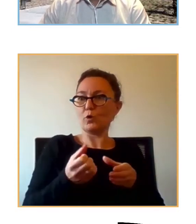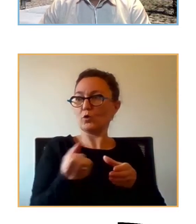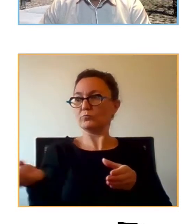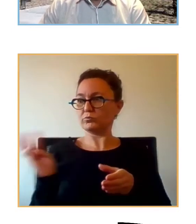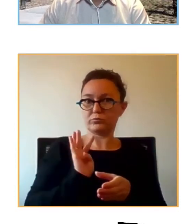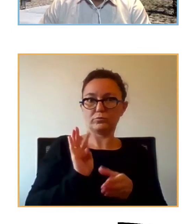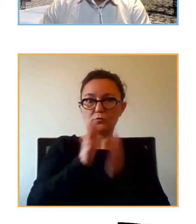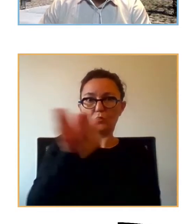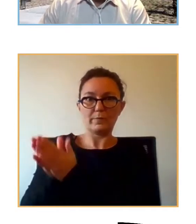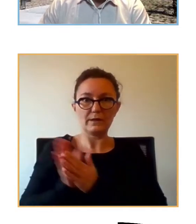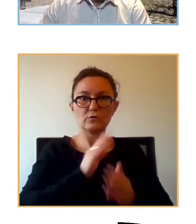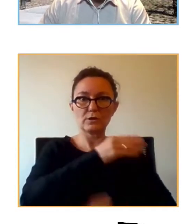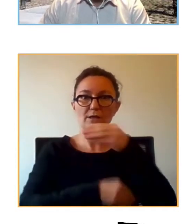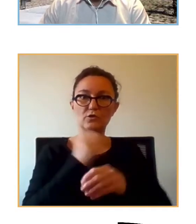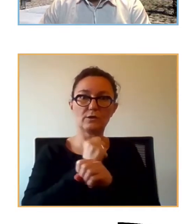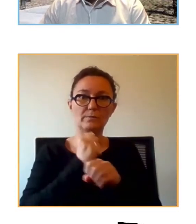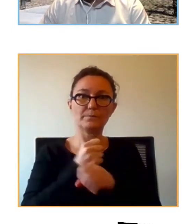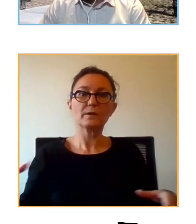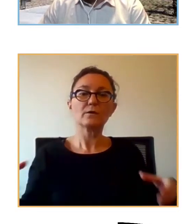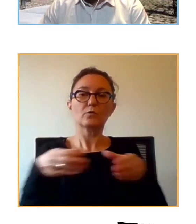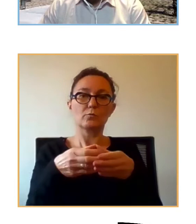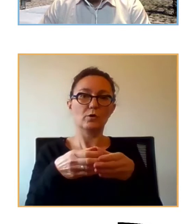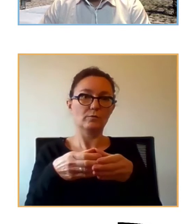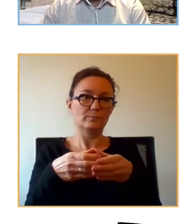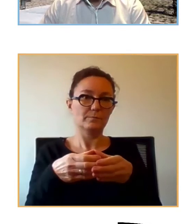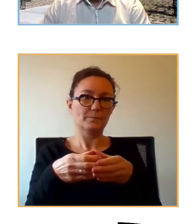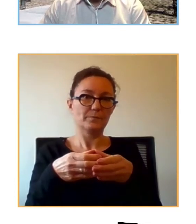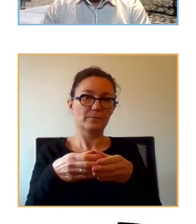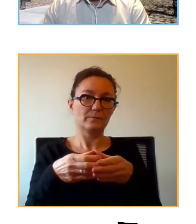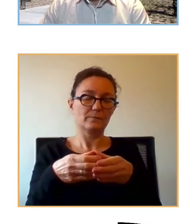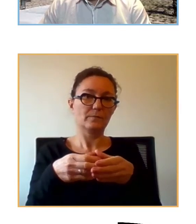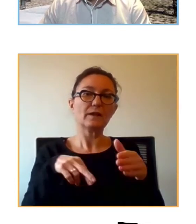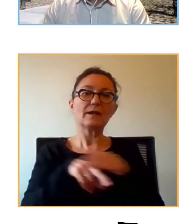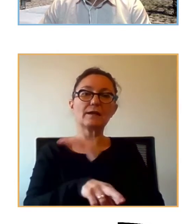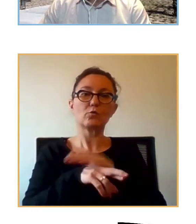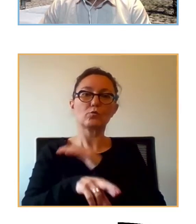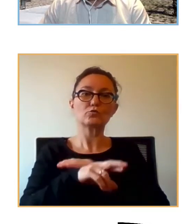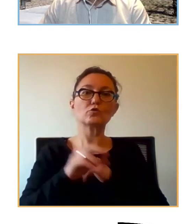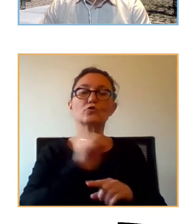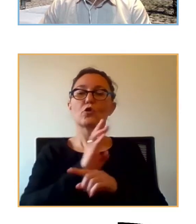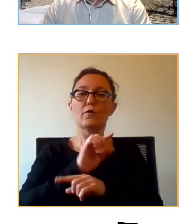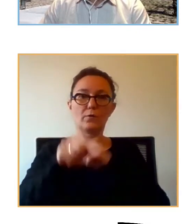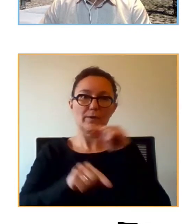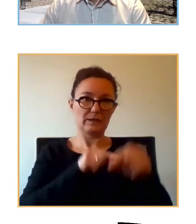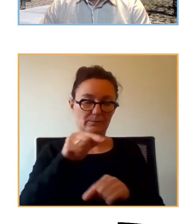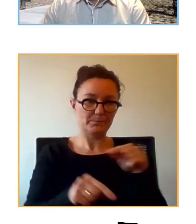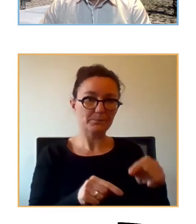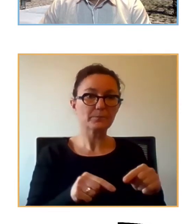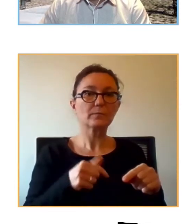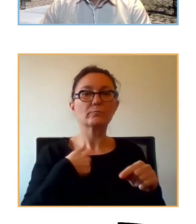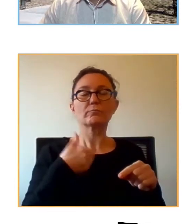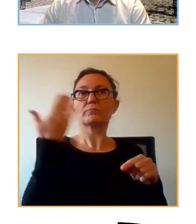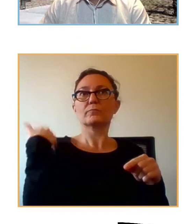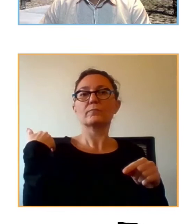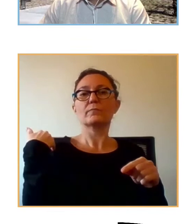trabajo el grupo que llamamos psicorecursos COVID-19 que nos lanzamos pues hacia marzo